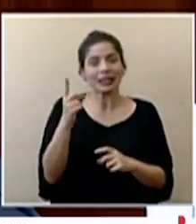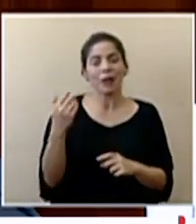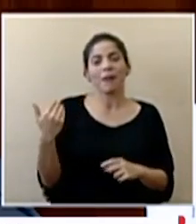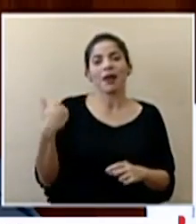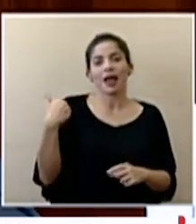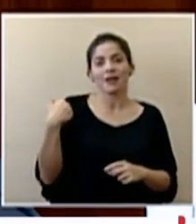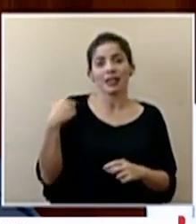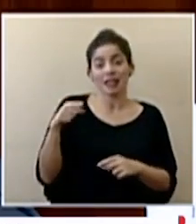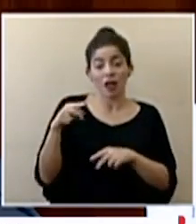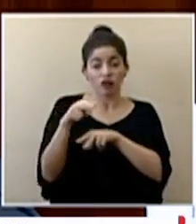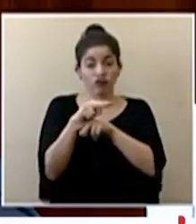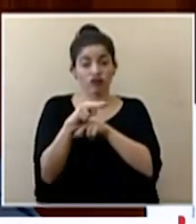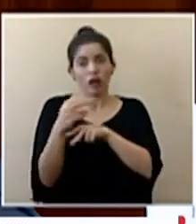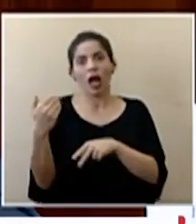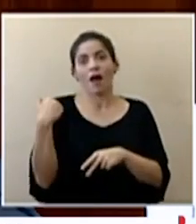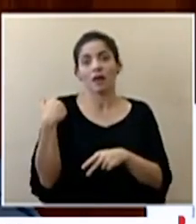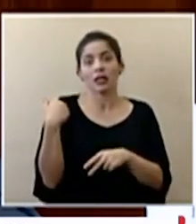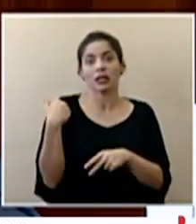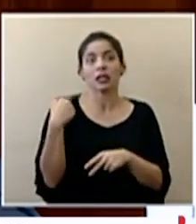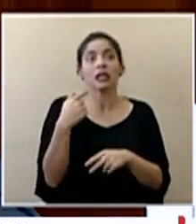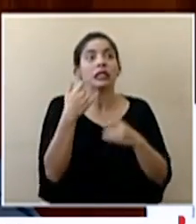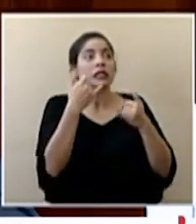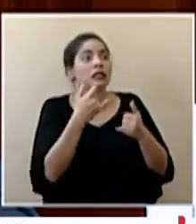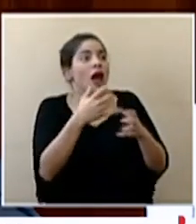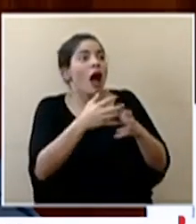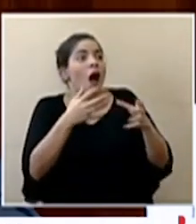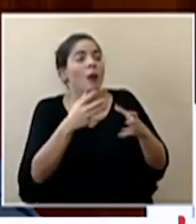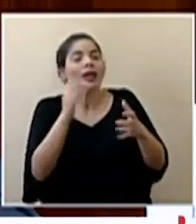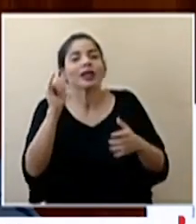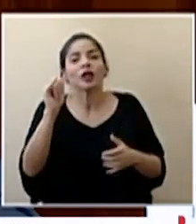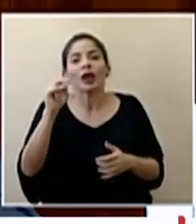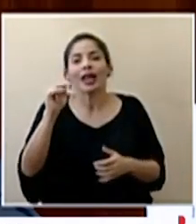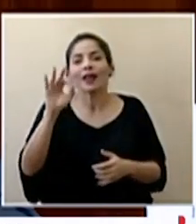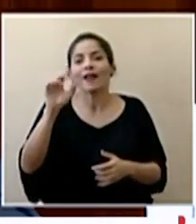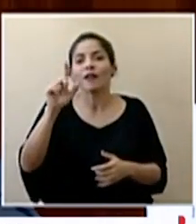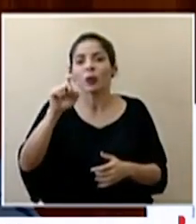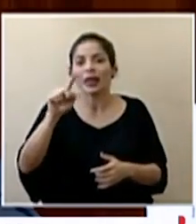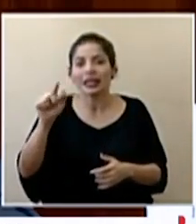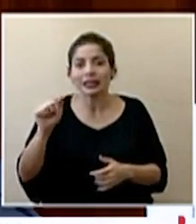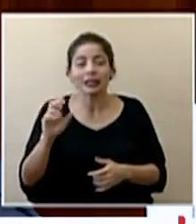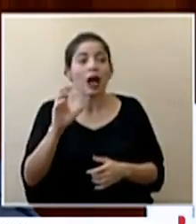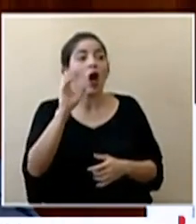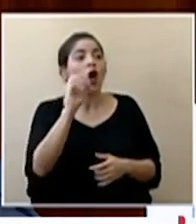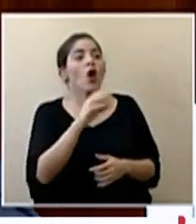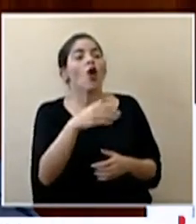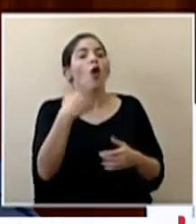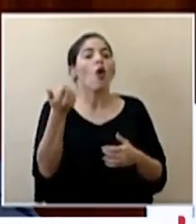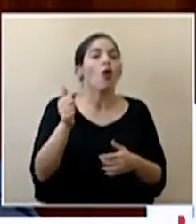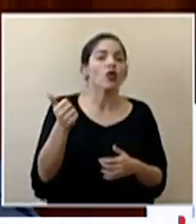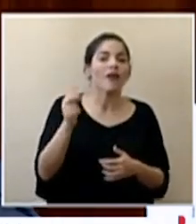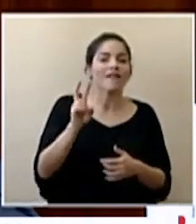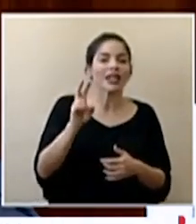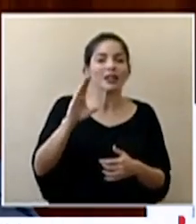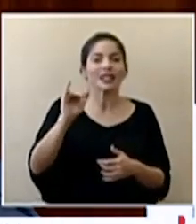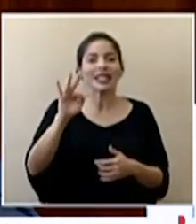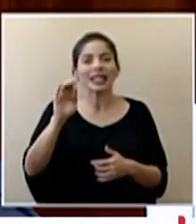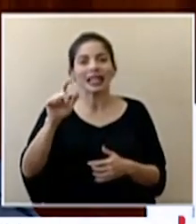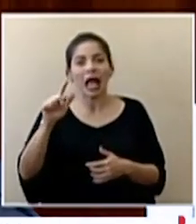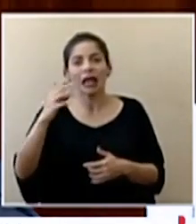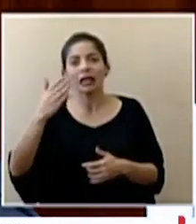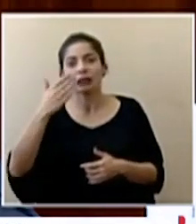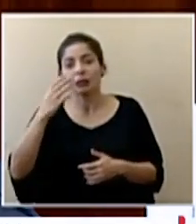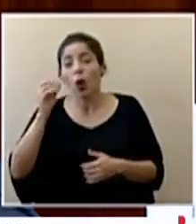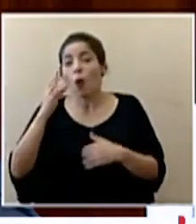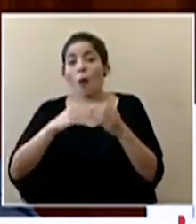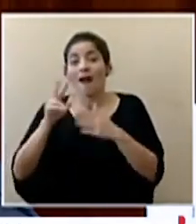cuando ya tenemos un incremento por ejemplo de influenza o del virus de sitial respiratorio o eventualmente cualquier otro